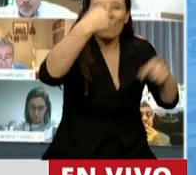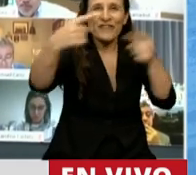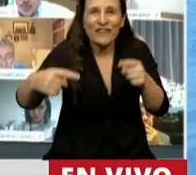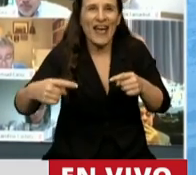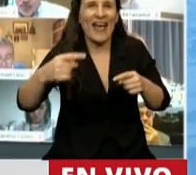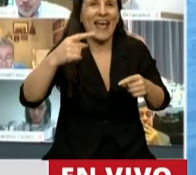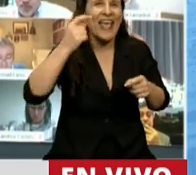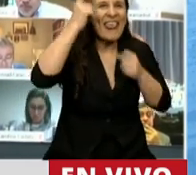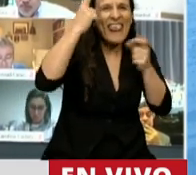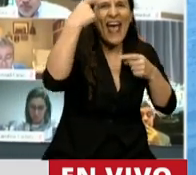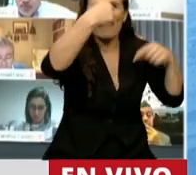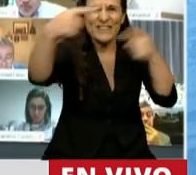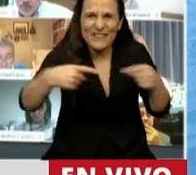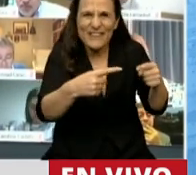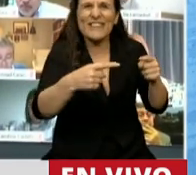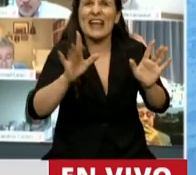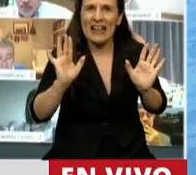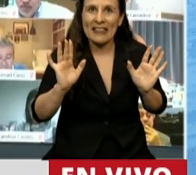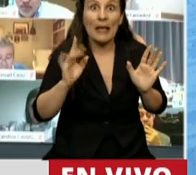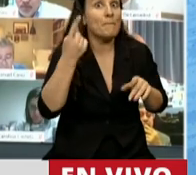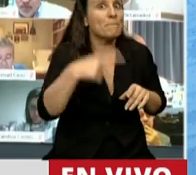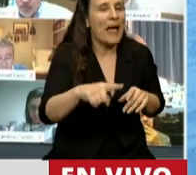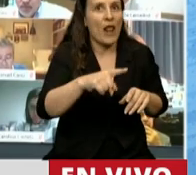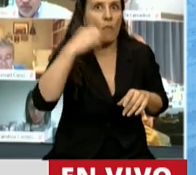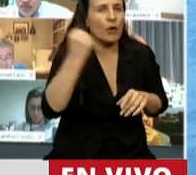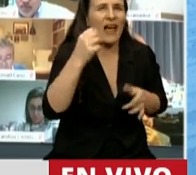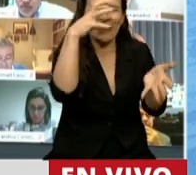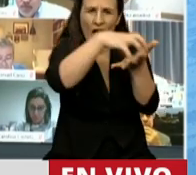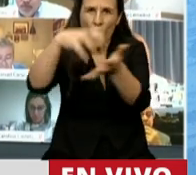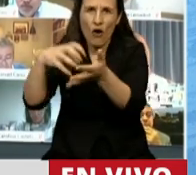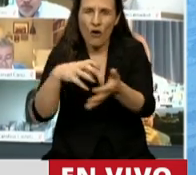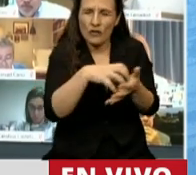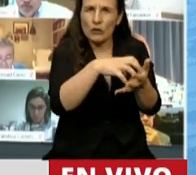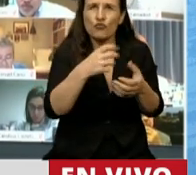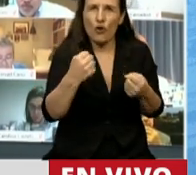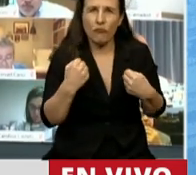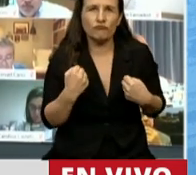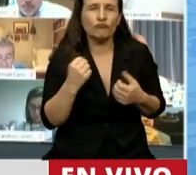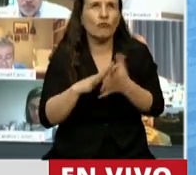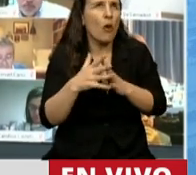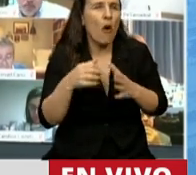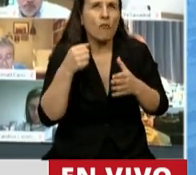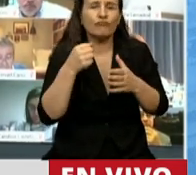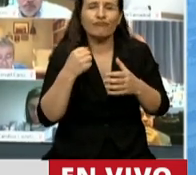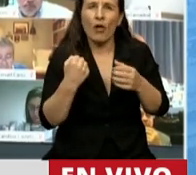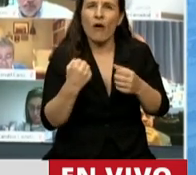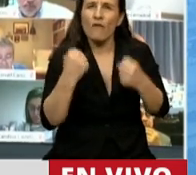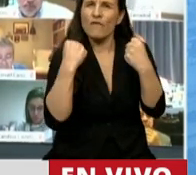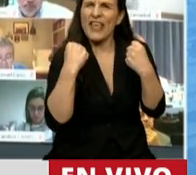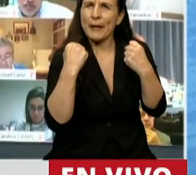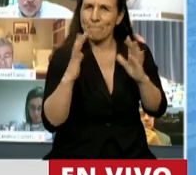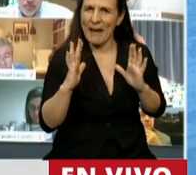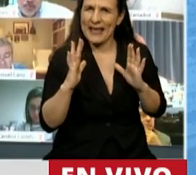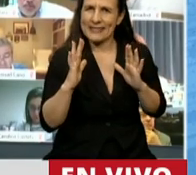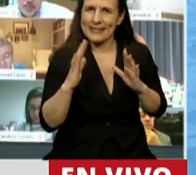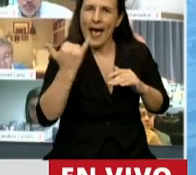afirmado sobre un valor de instituciones férreas, firmes, y además sobre coincidencias estructurales